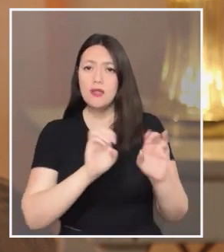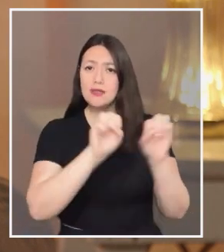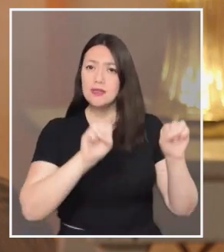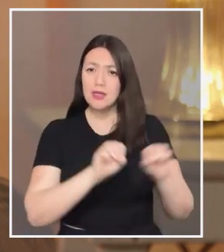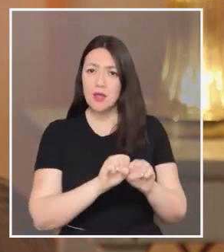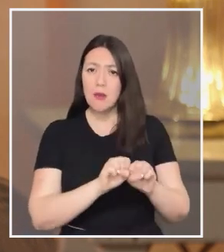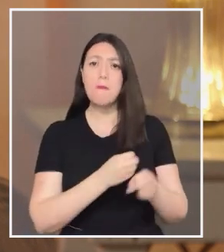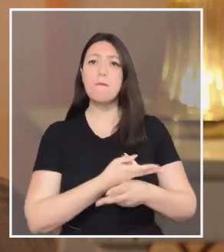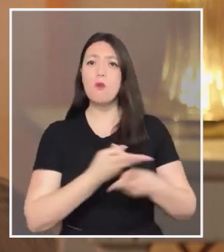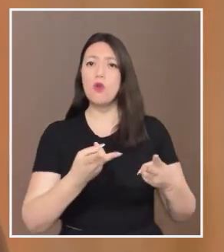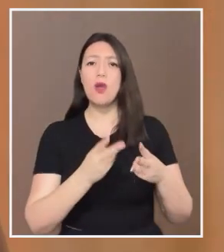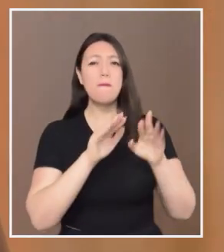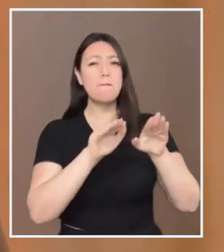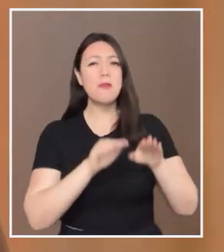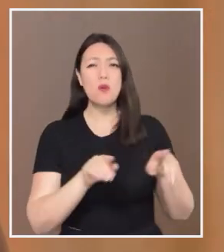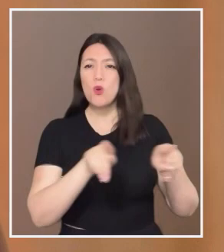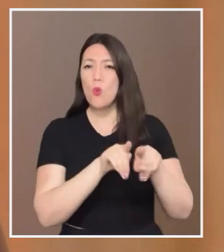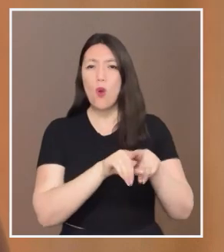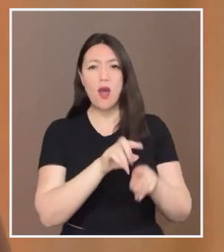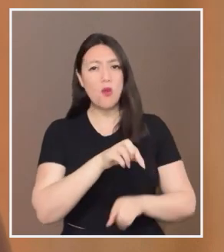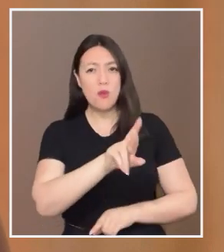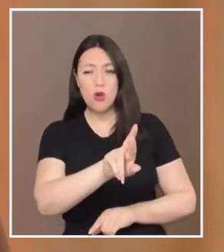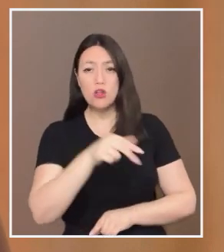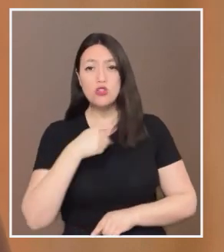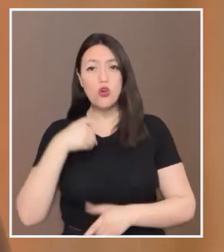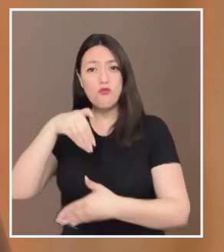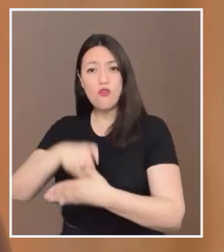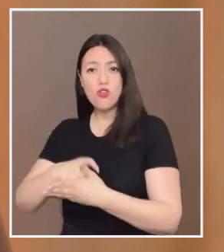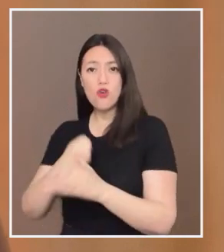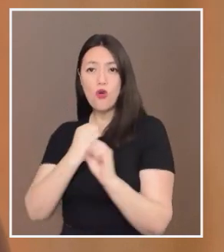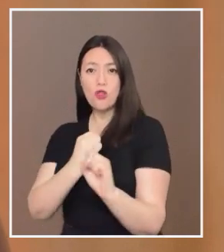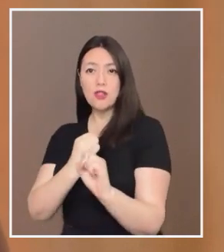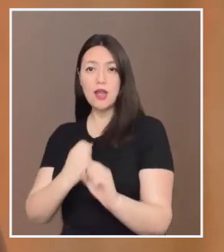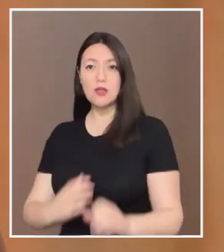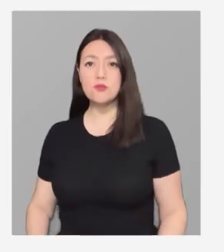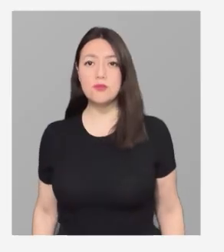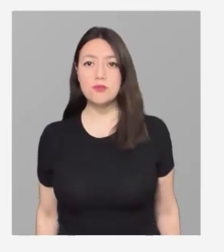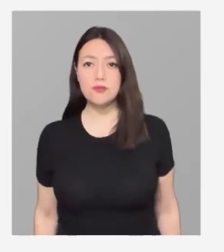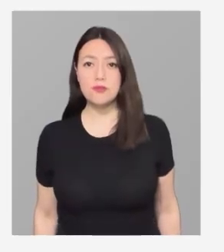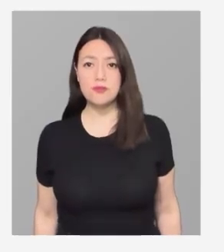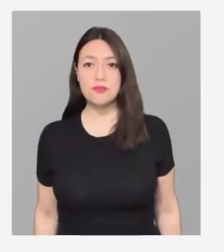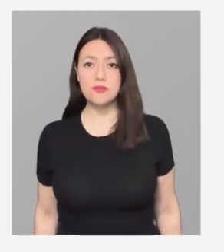que es el sistema de salud público sigue igual o peor. Es por eso que yo voto en contra.